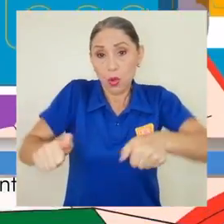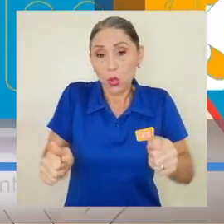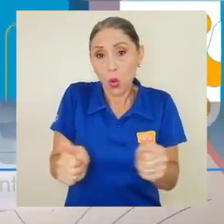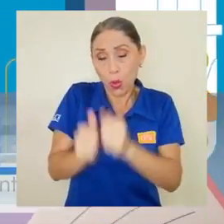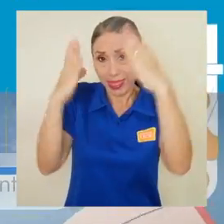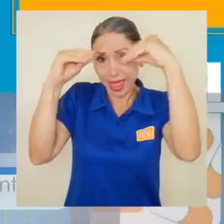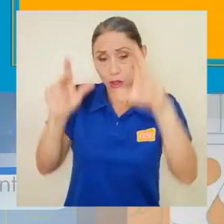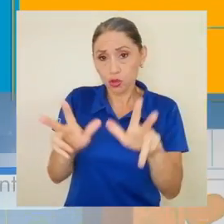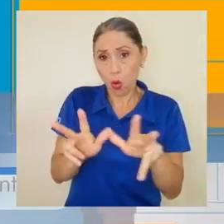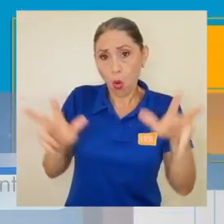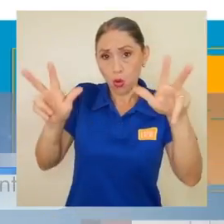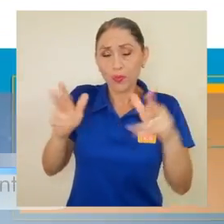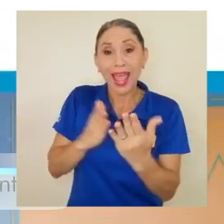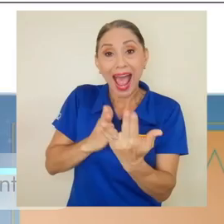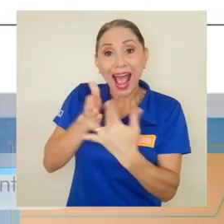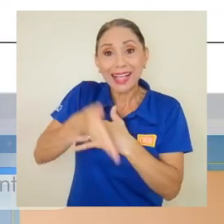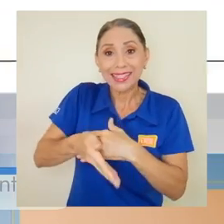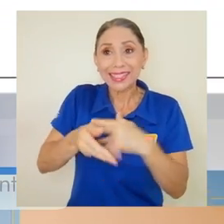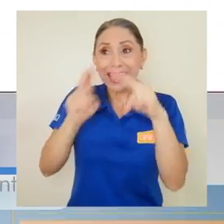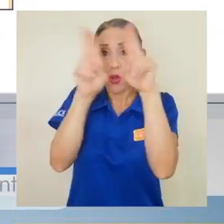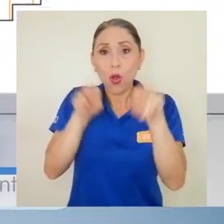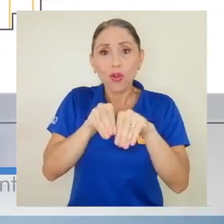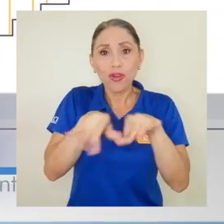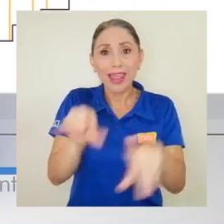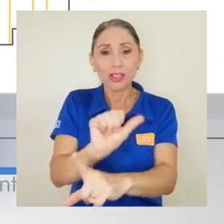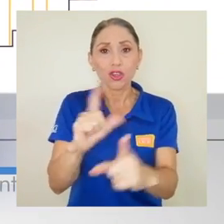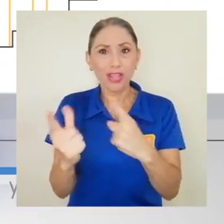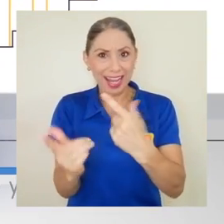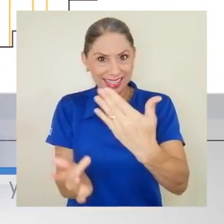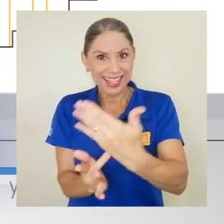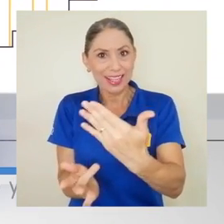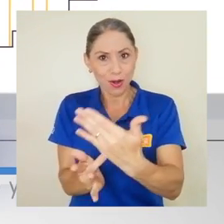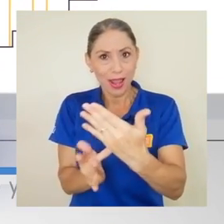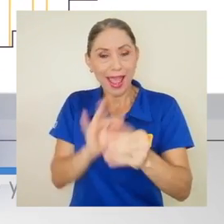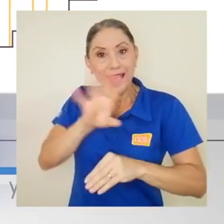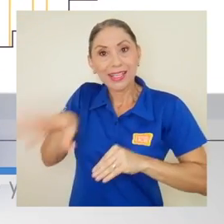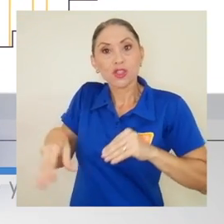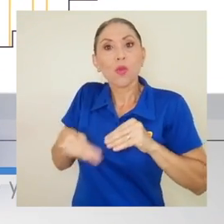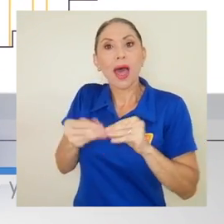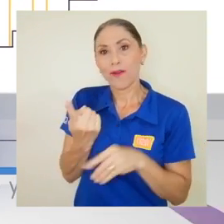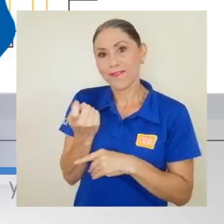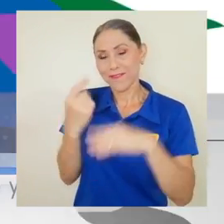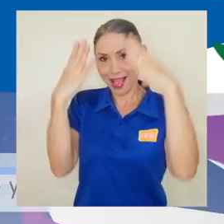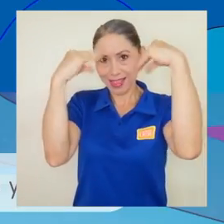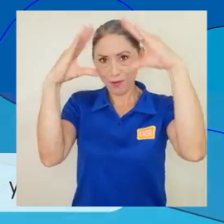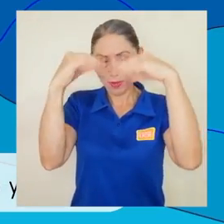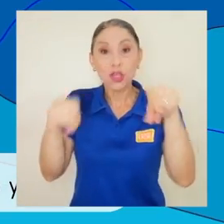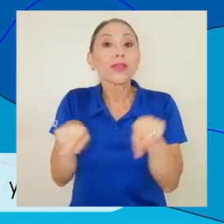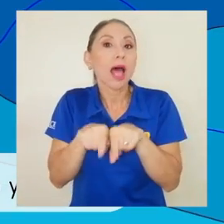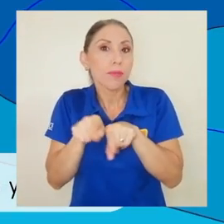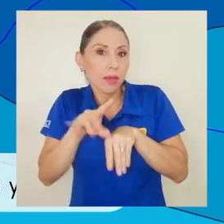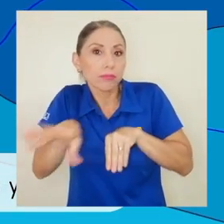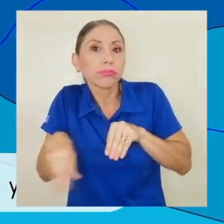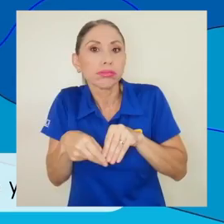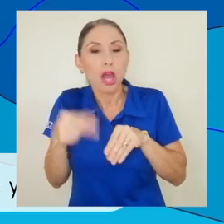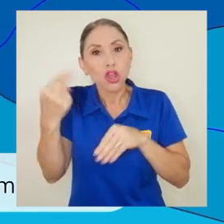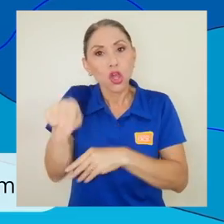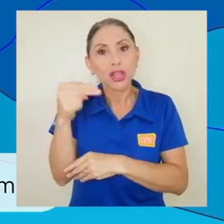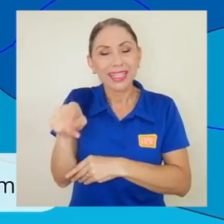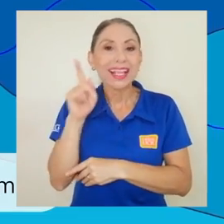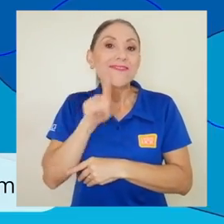Según datos de la ONU, el acceso a las redes sociales y medios digitales, sumado a la desinformación y noticias falsas,